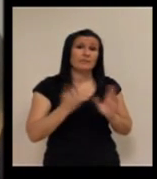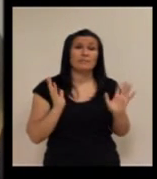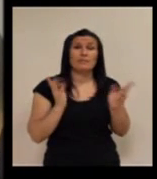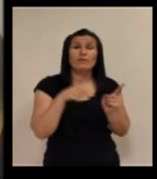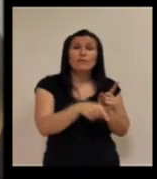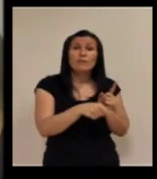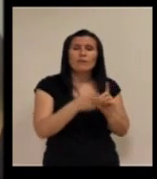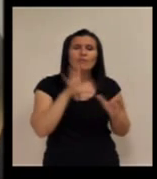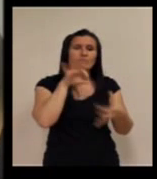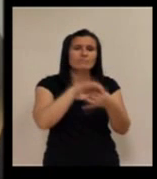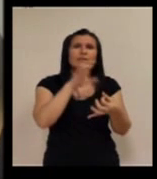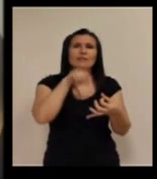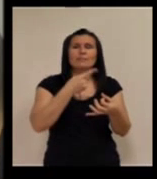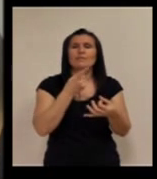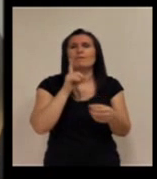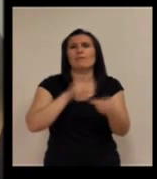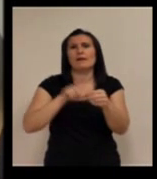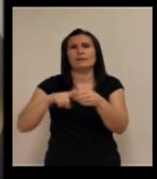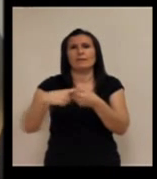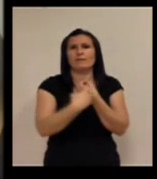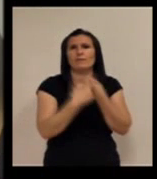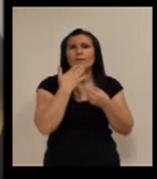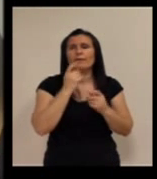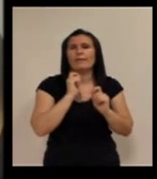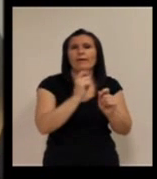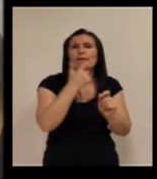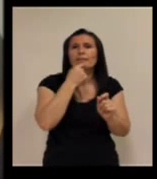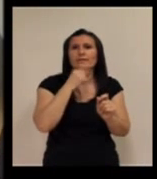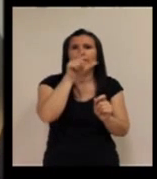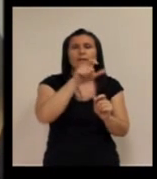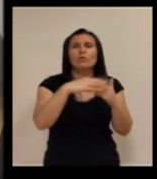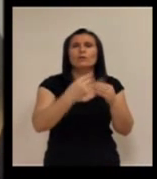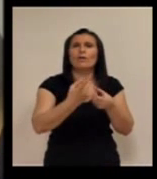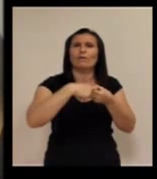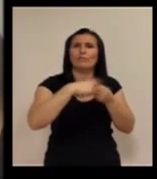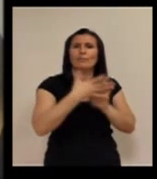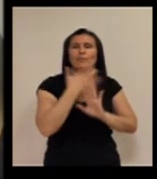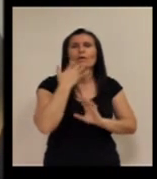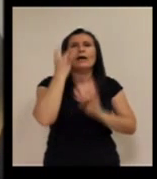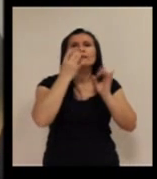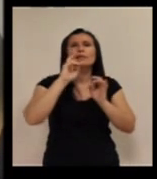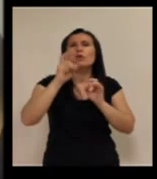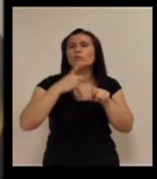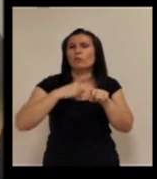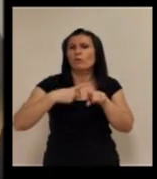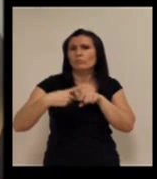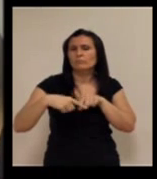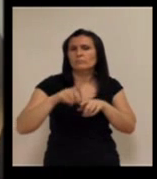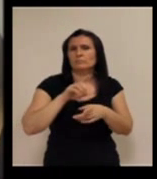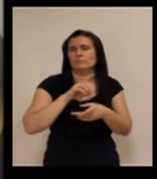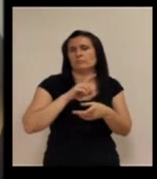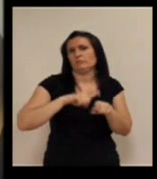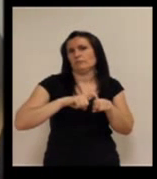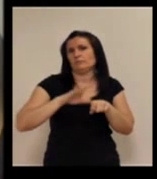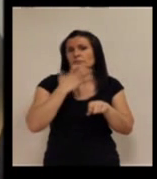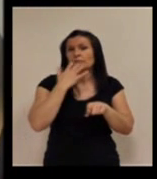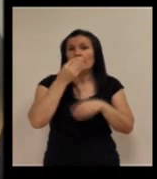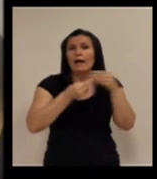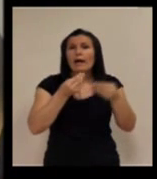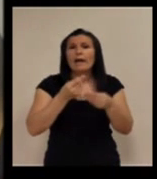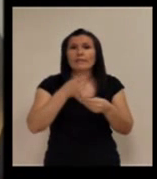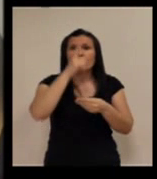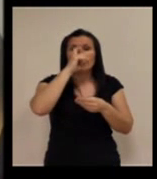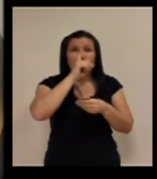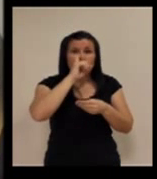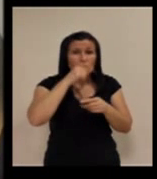todo lo que tiene que ver con facilitar la participación del usuario en actividades de otro tipo, en hacer estos